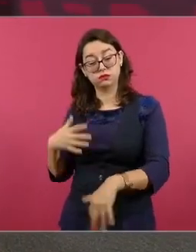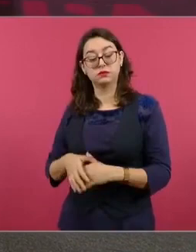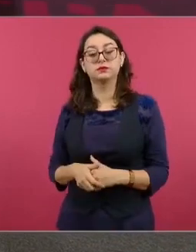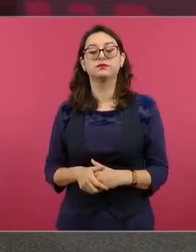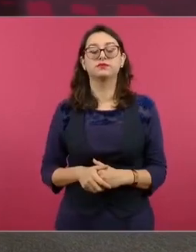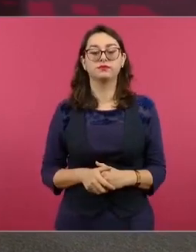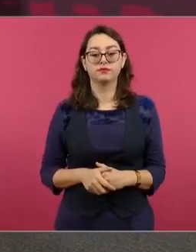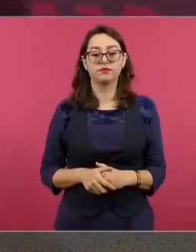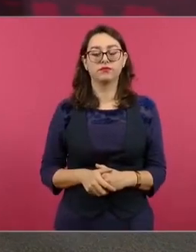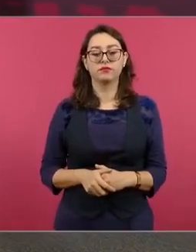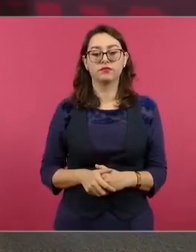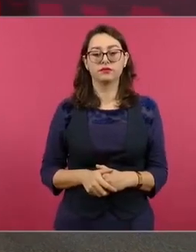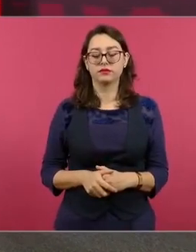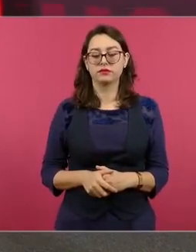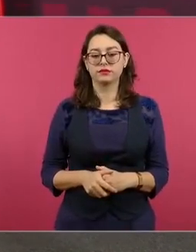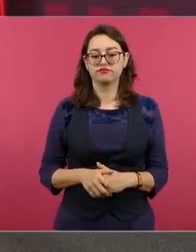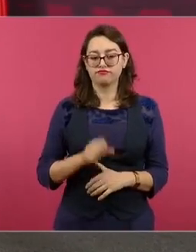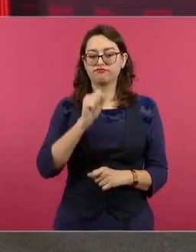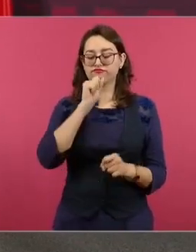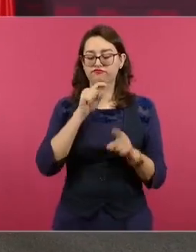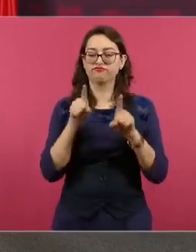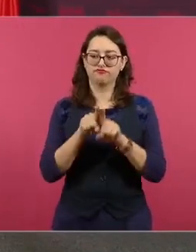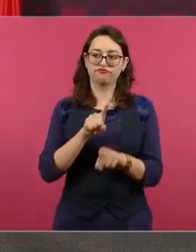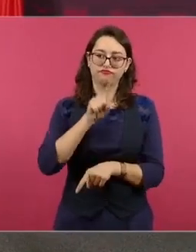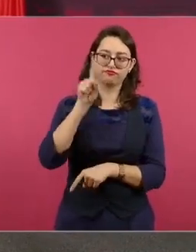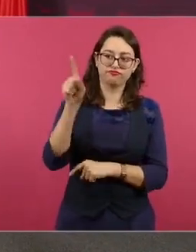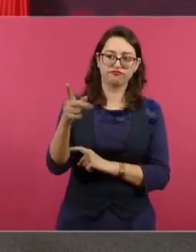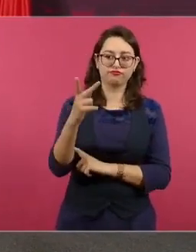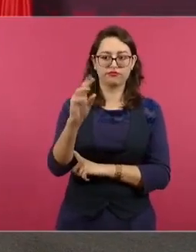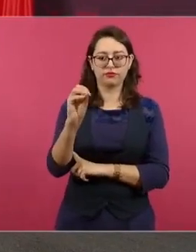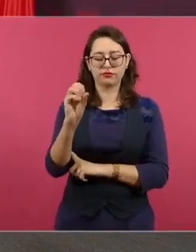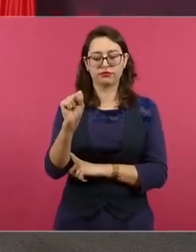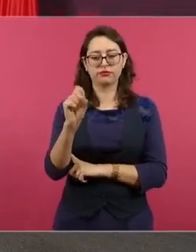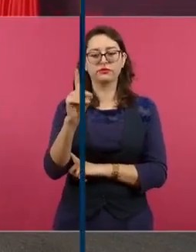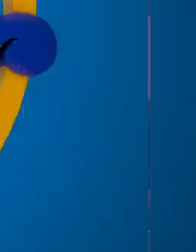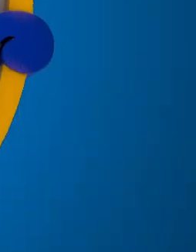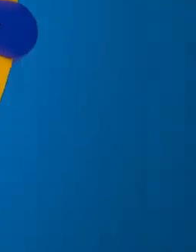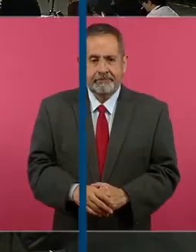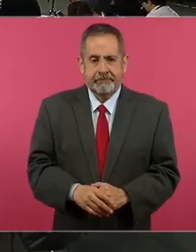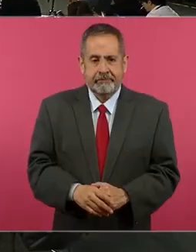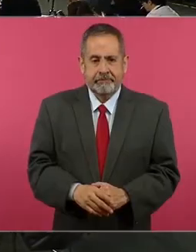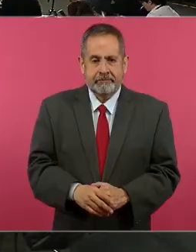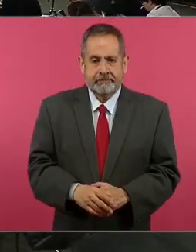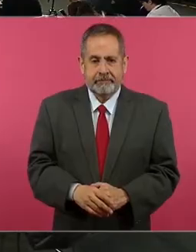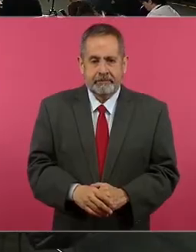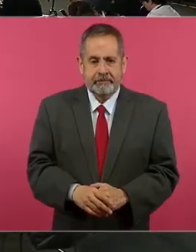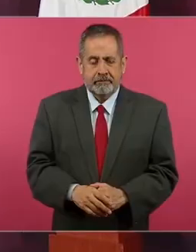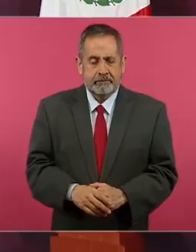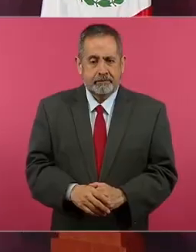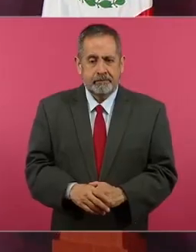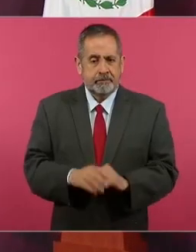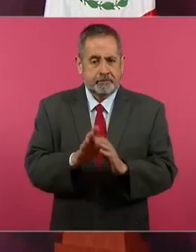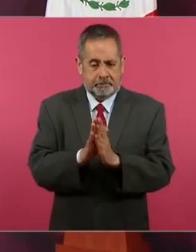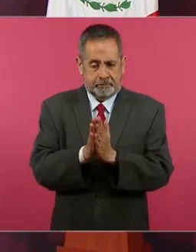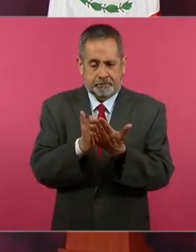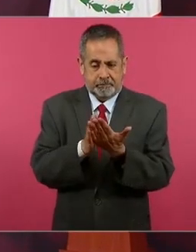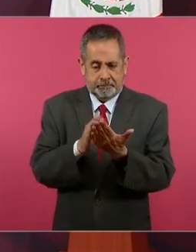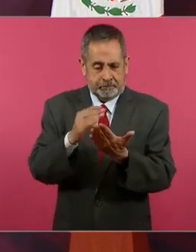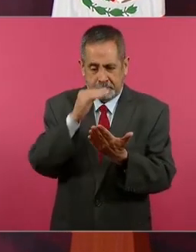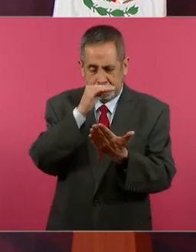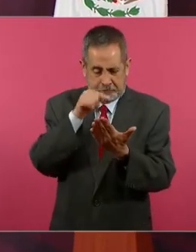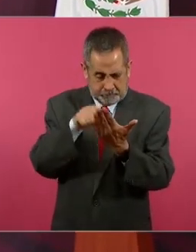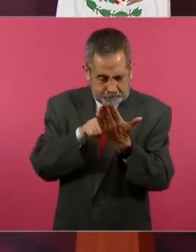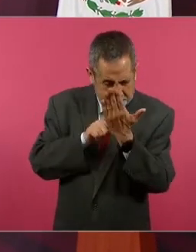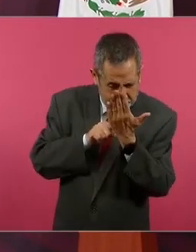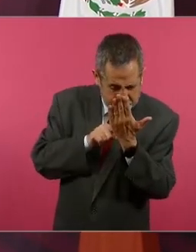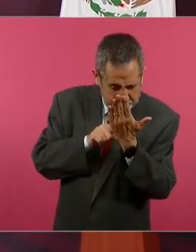en Paso del Toro, en la caseta. El mandatario federal puntualizó que